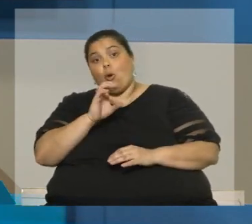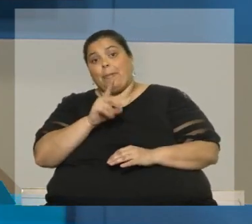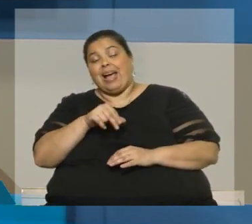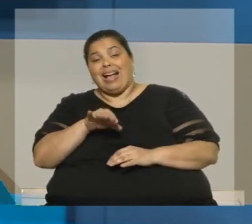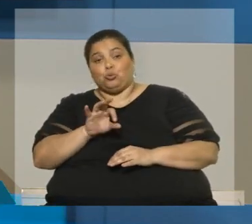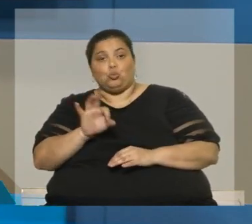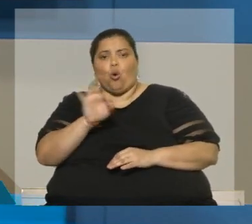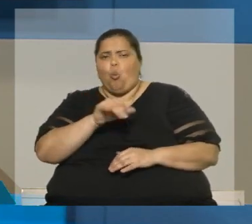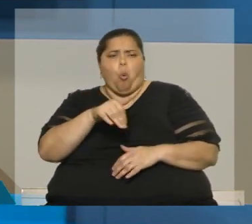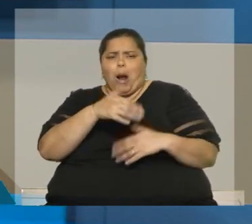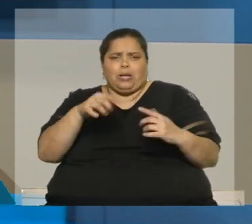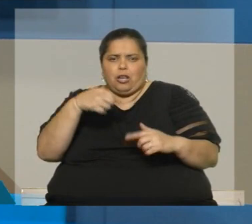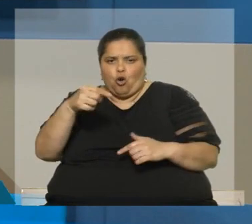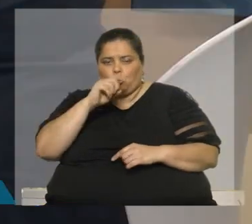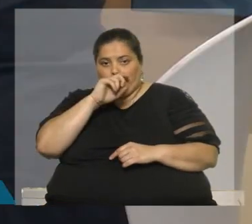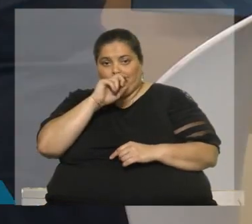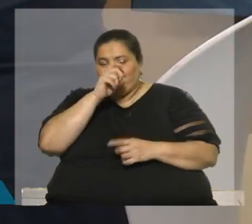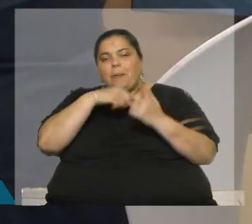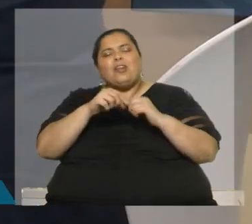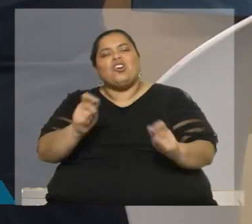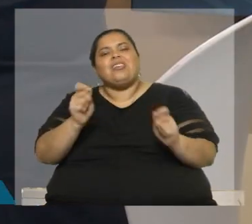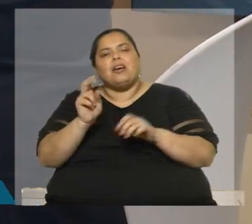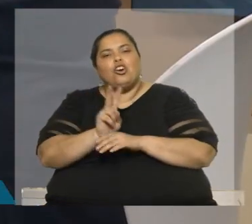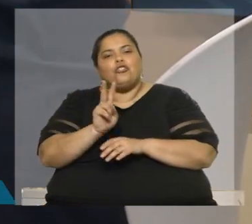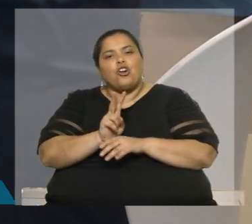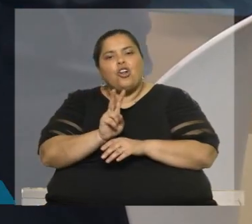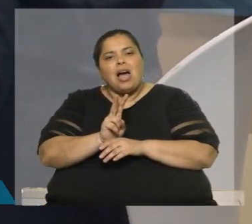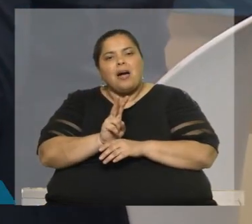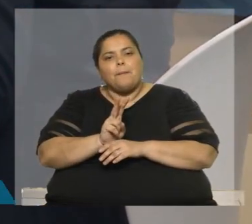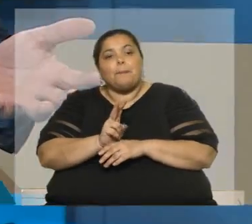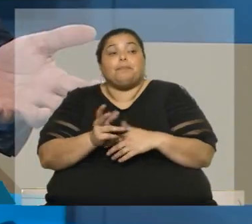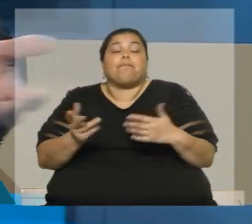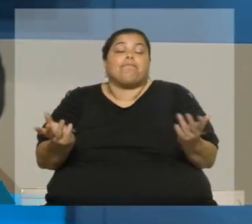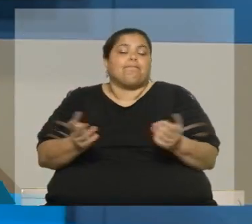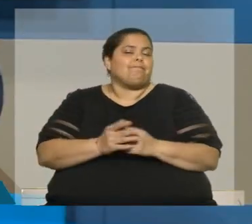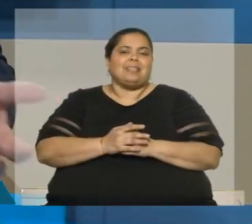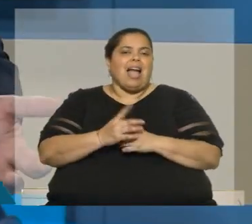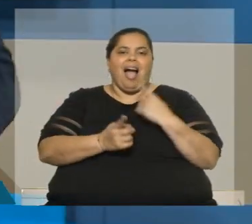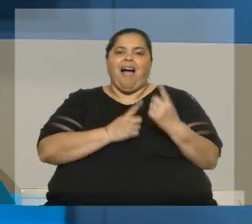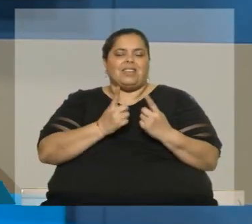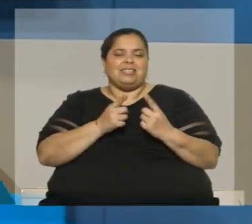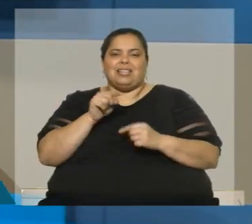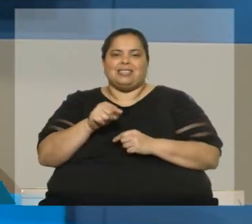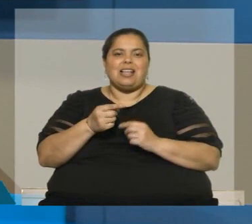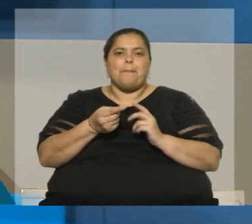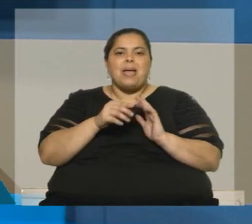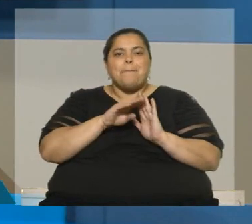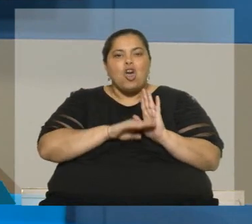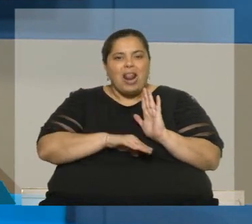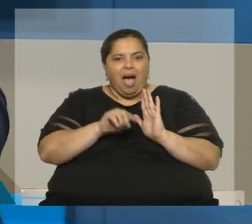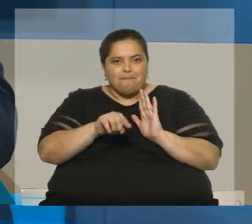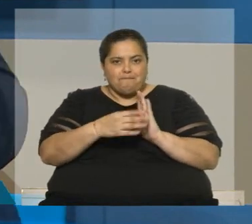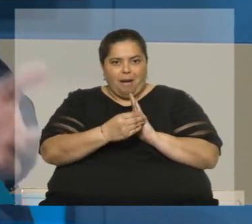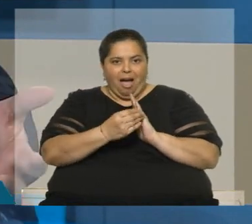informan de todas sus actividades. ¿Quién controla esto al final del día? Bueno, ¿quién controla los controladores? Muchas veces, es decir, el programa es que los softwares